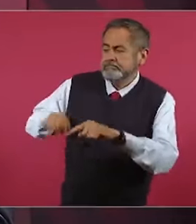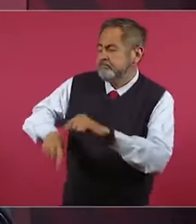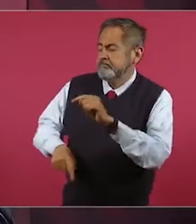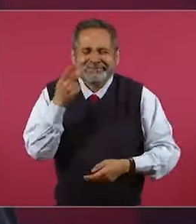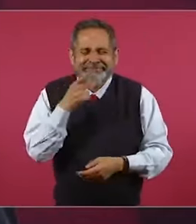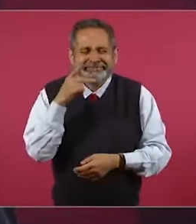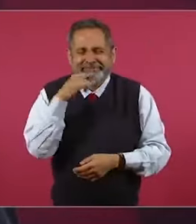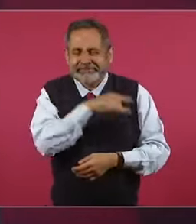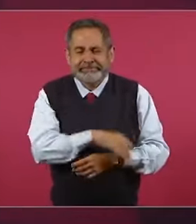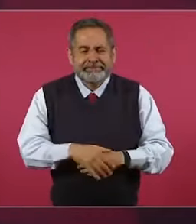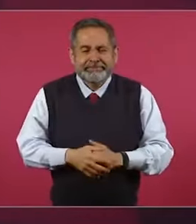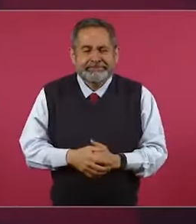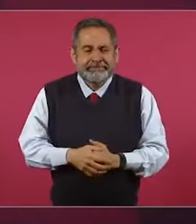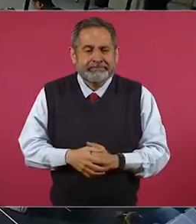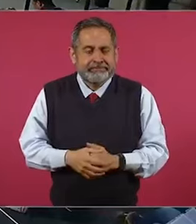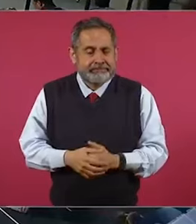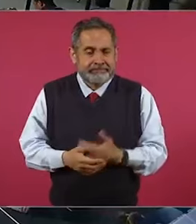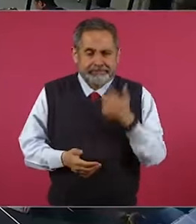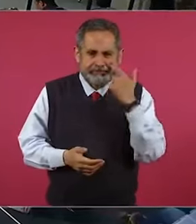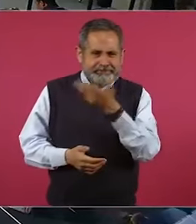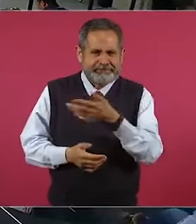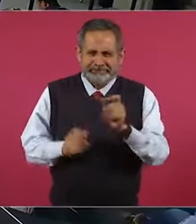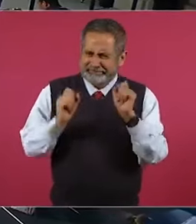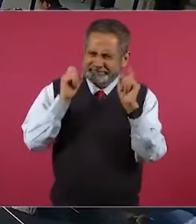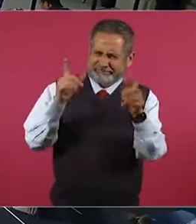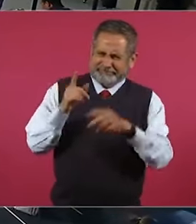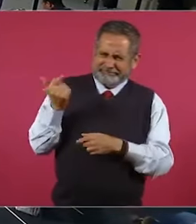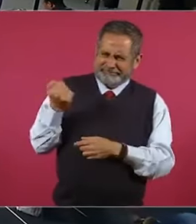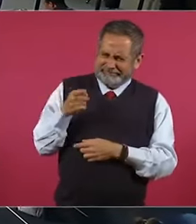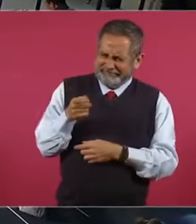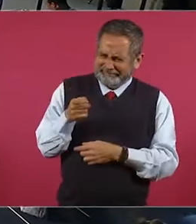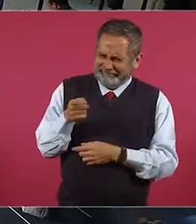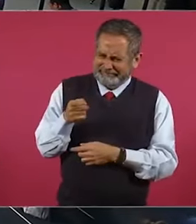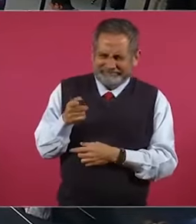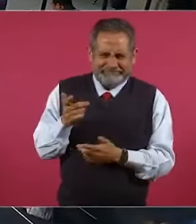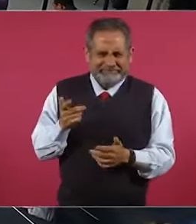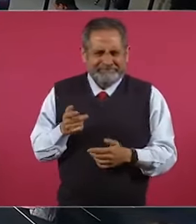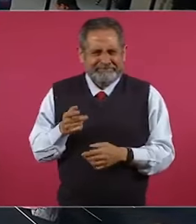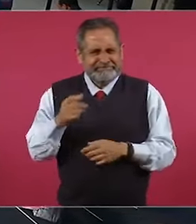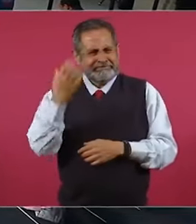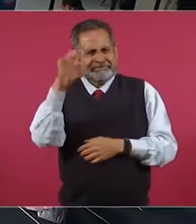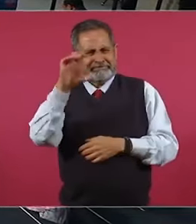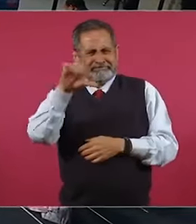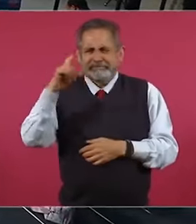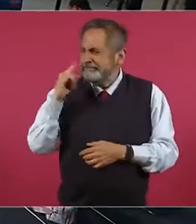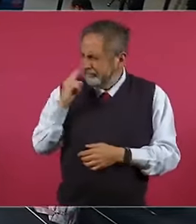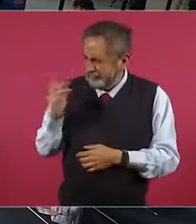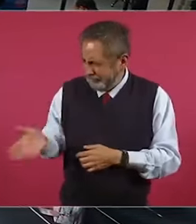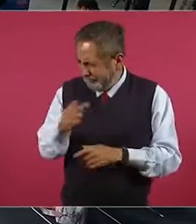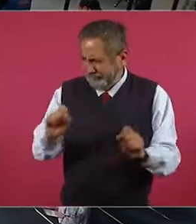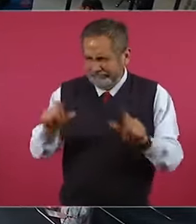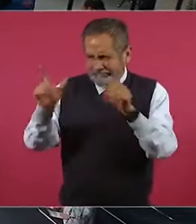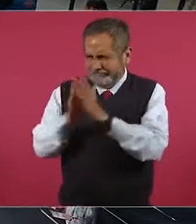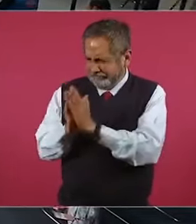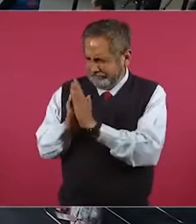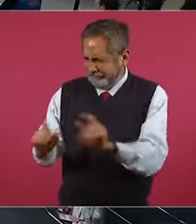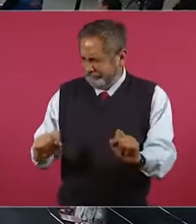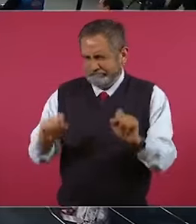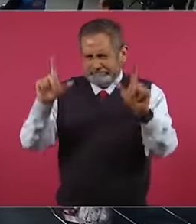legalidad. Pero me llamó la atención un párrafo, a ver si pones de favor